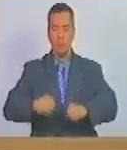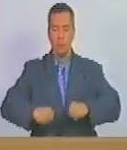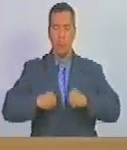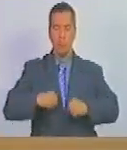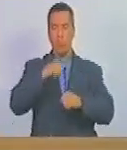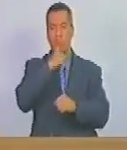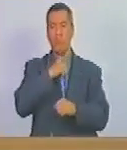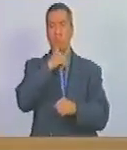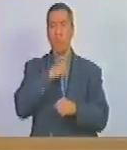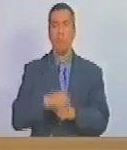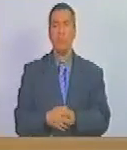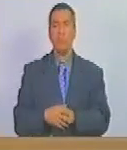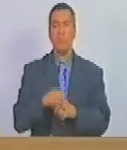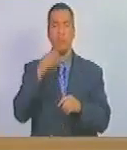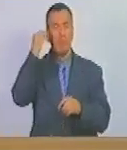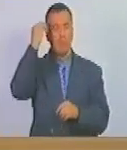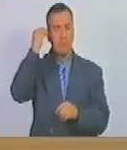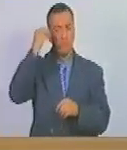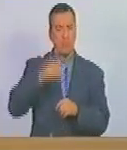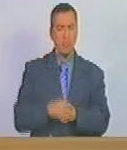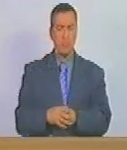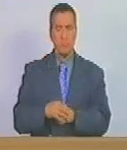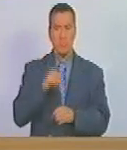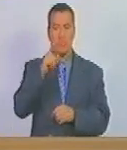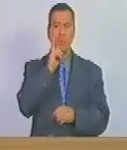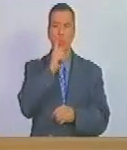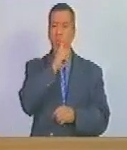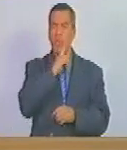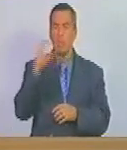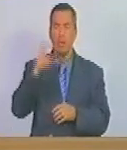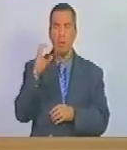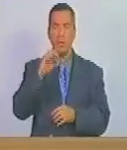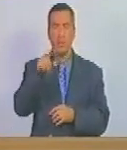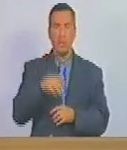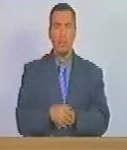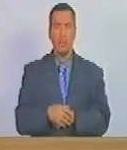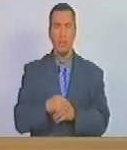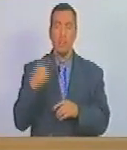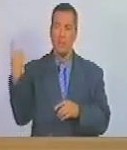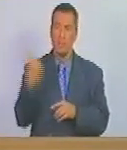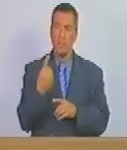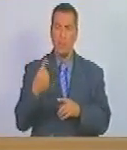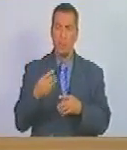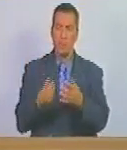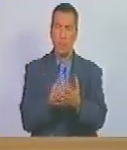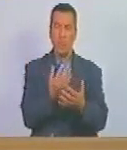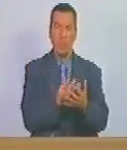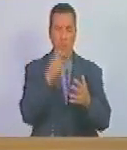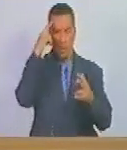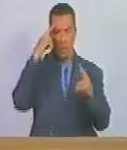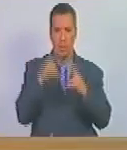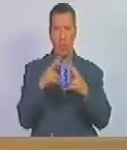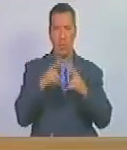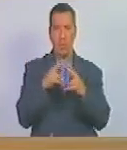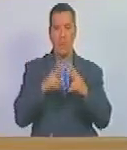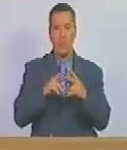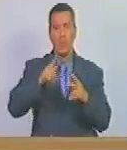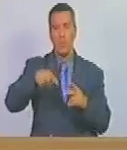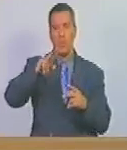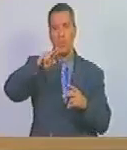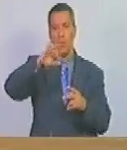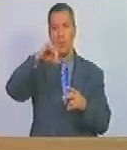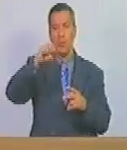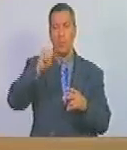y resistencia considerando que el nombre de la ciudad de Caracas proviene de la hierba conocida actualmente como pira